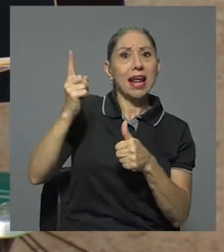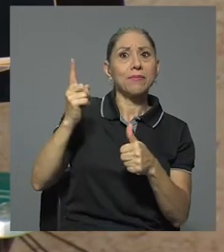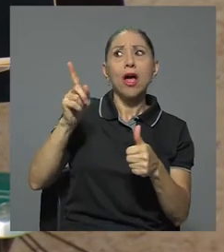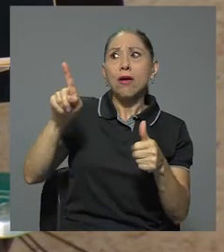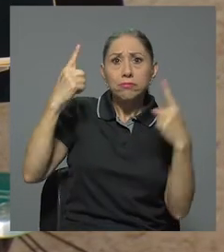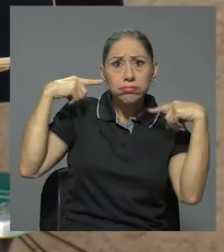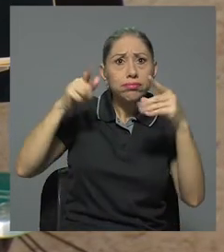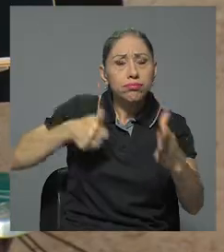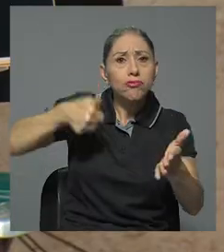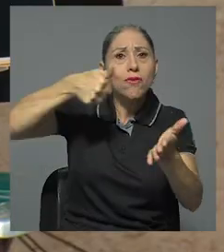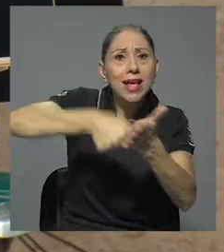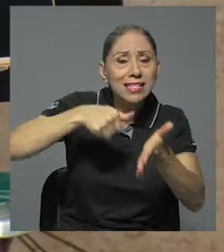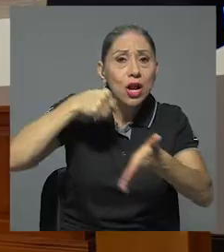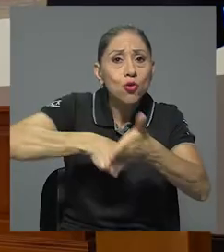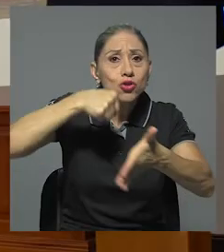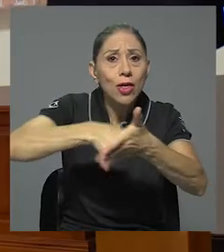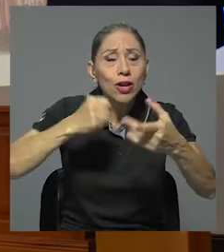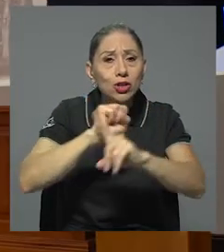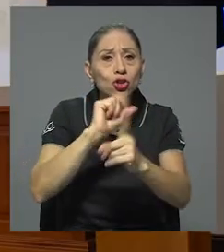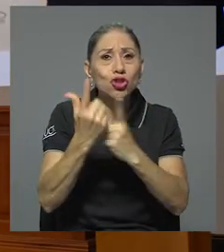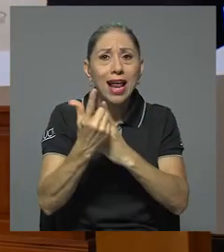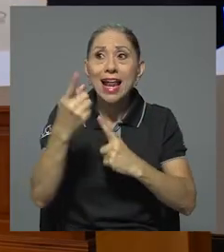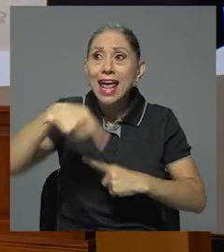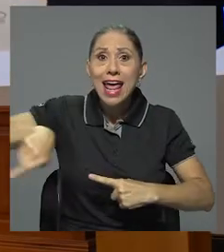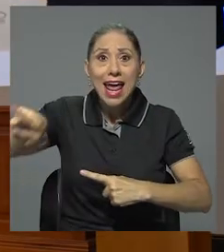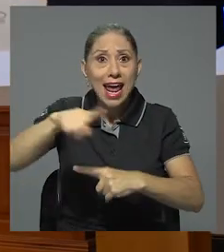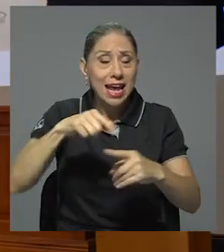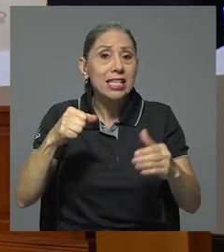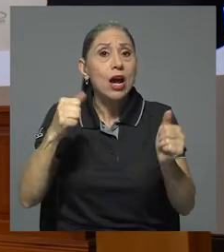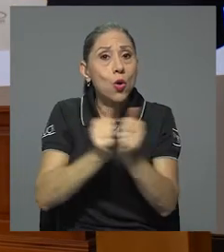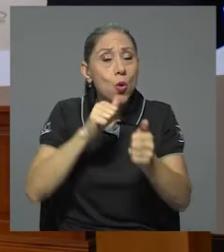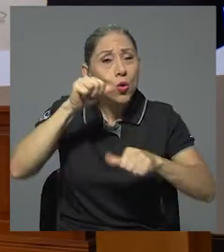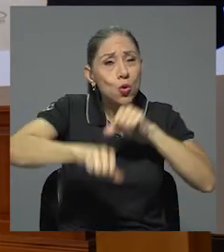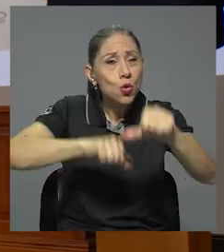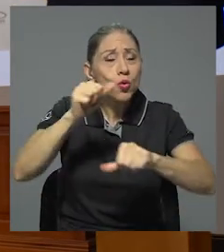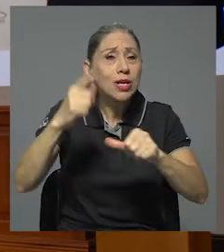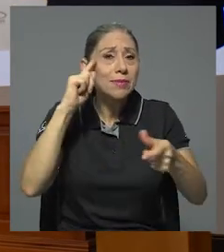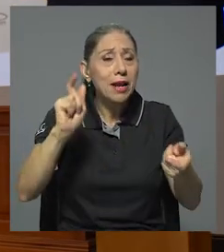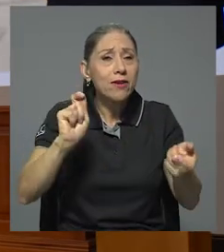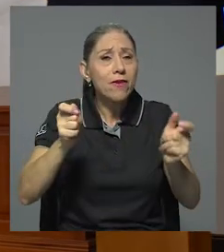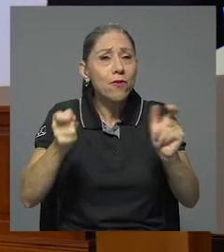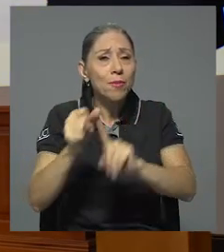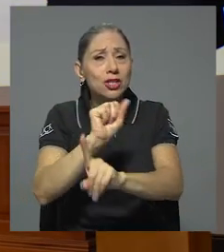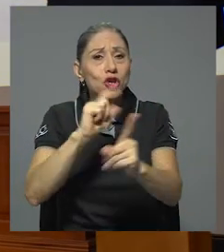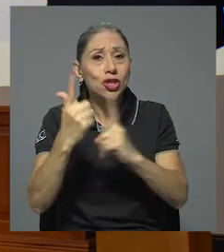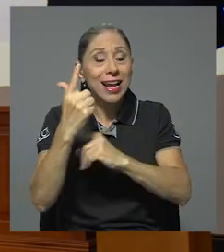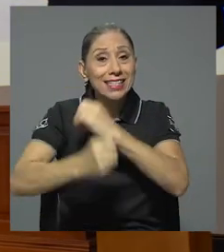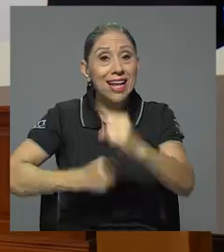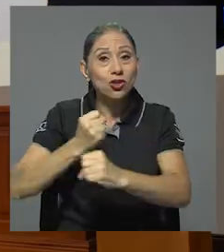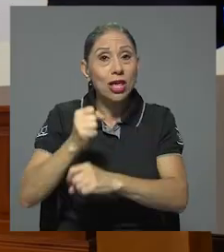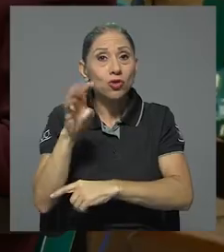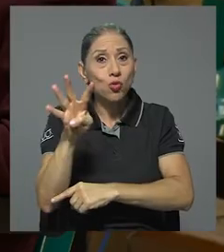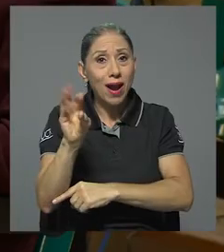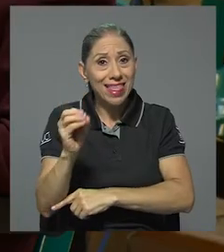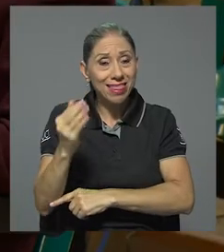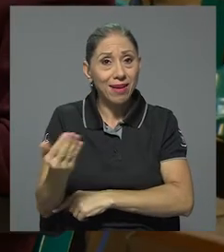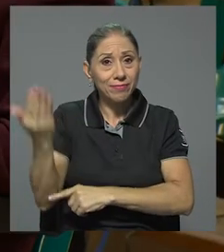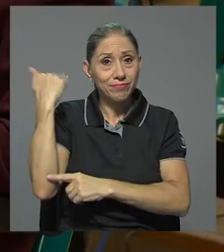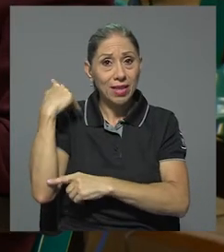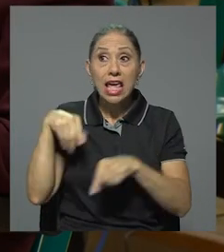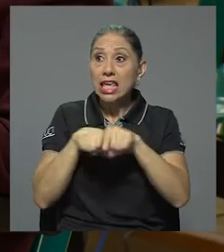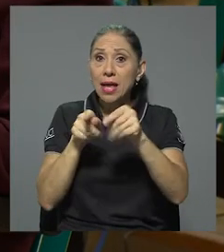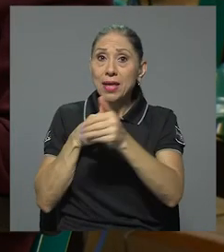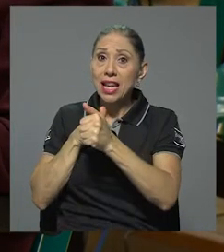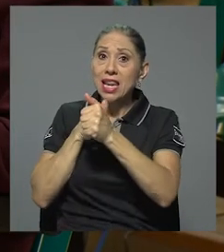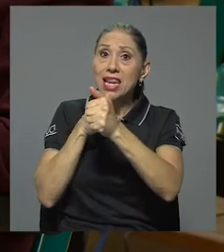sufraguista y luchadora social, estuvo al frente de las luchas por las reformas sociales durante los años 40 y lideró